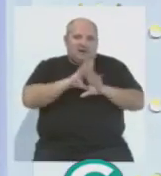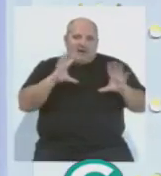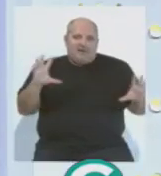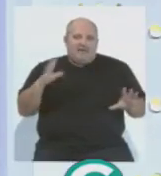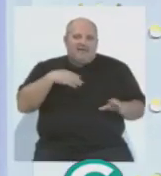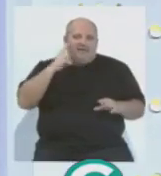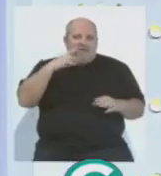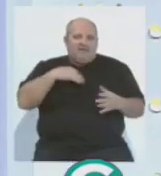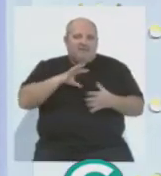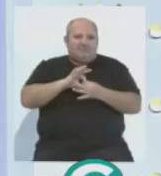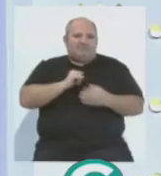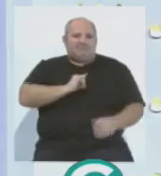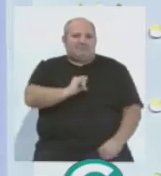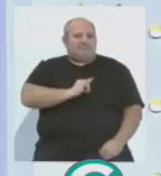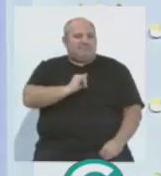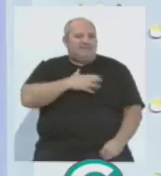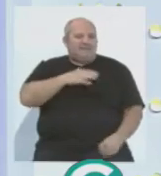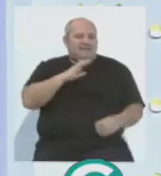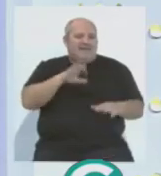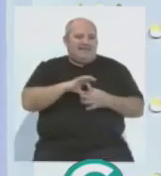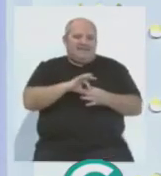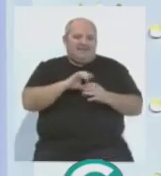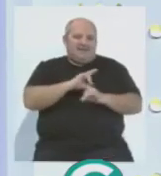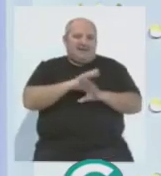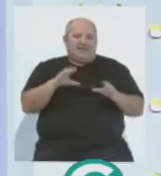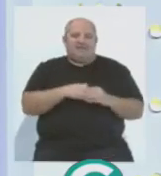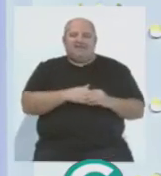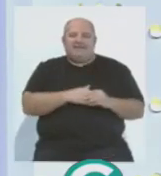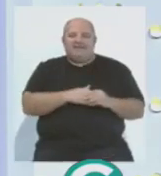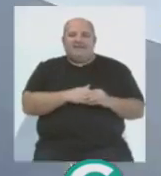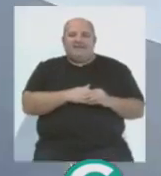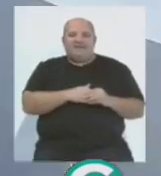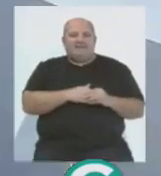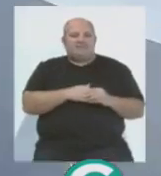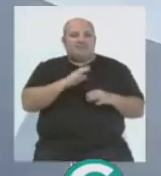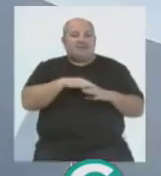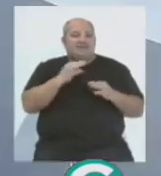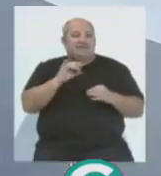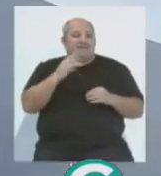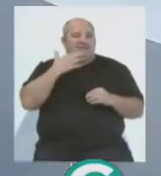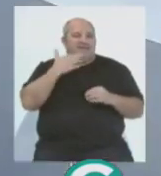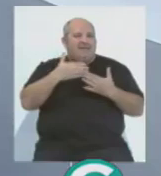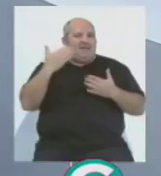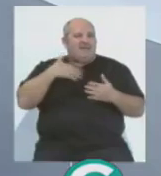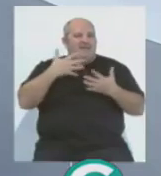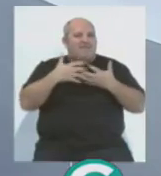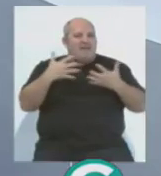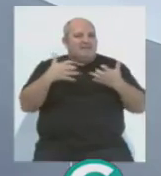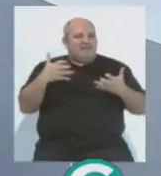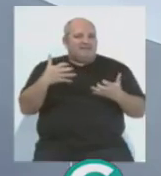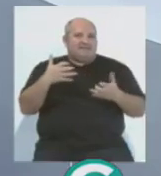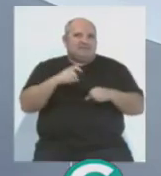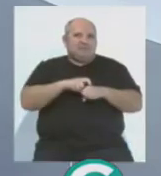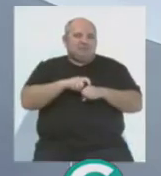Cádiz Club de Fútbol. Que cádiz, yo creo que no se puede tener, ¿eh? La verdad que sí, porque sobre todo dejó frases que